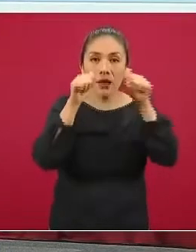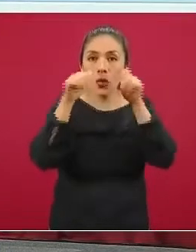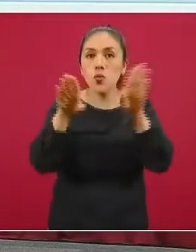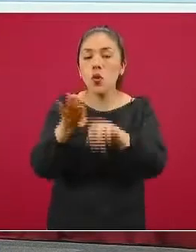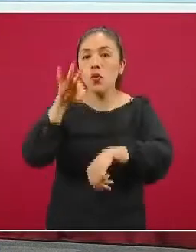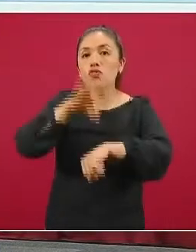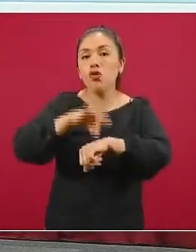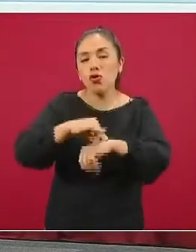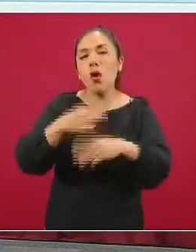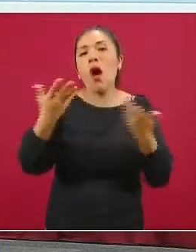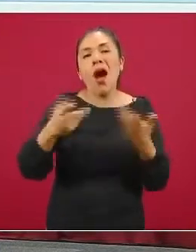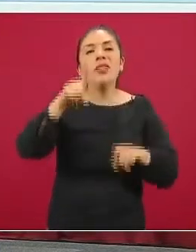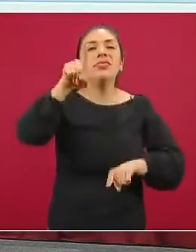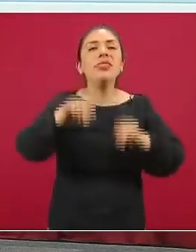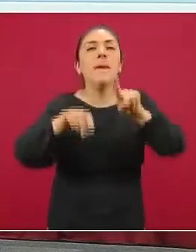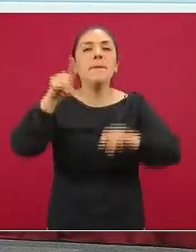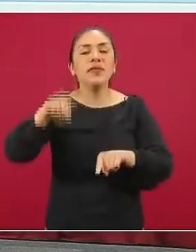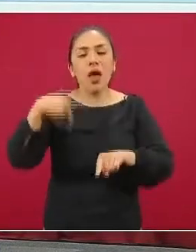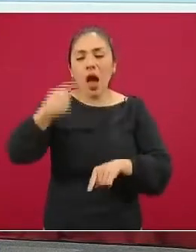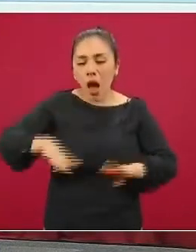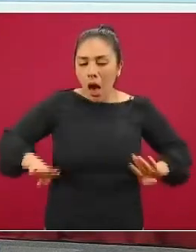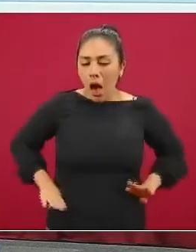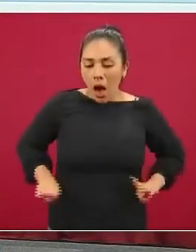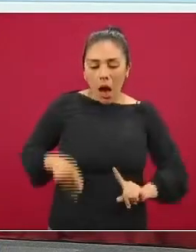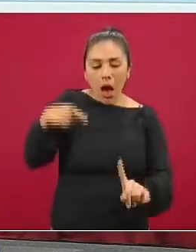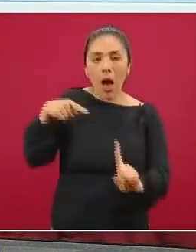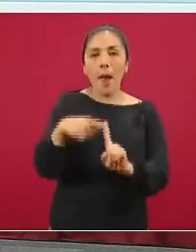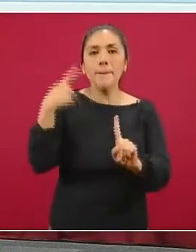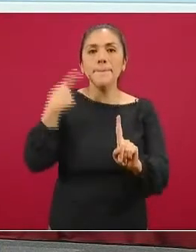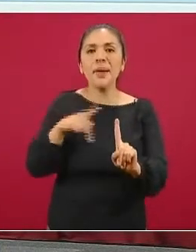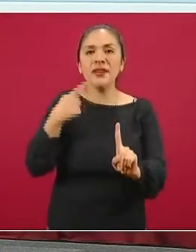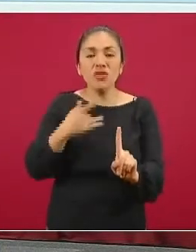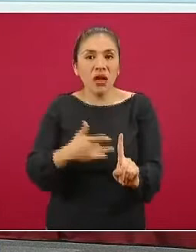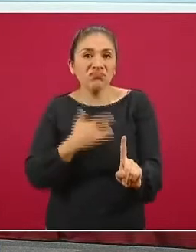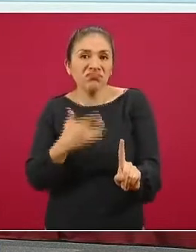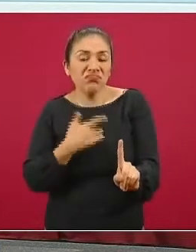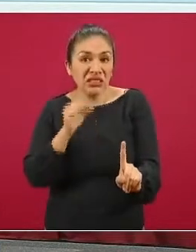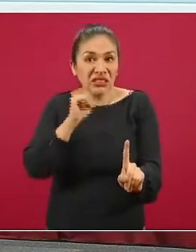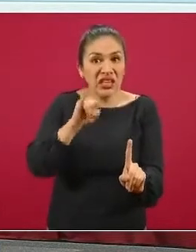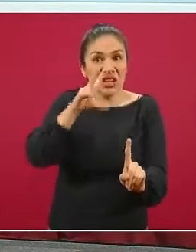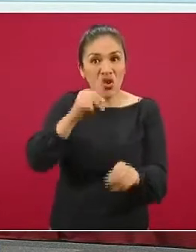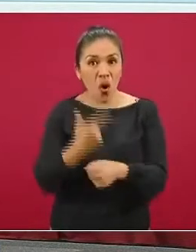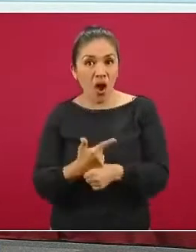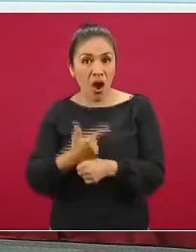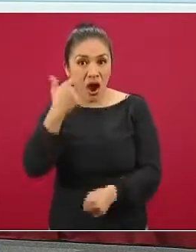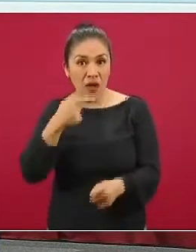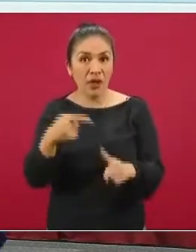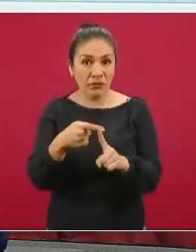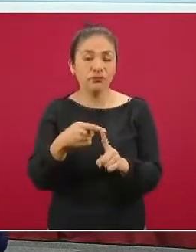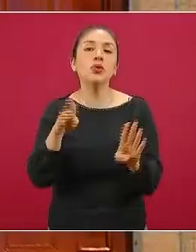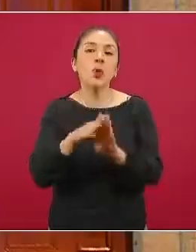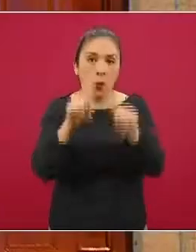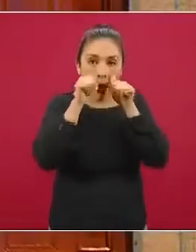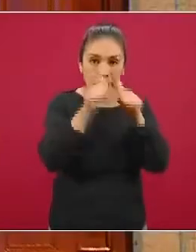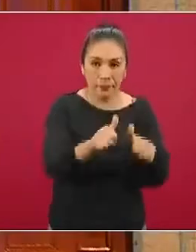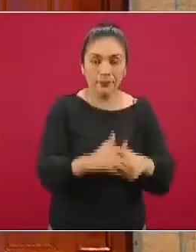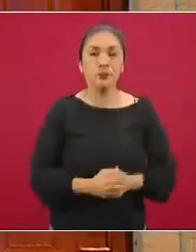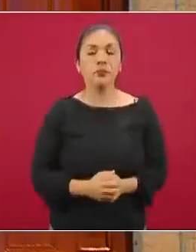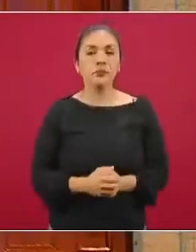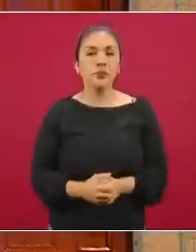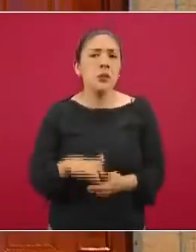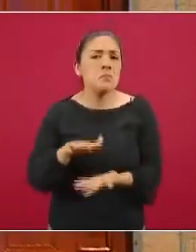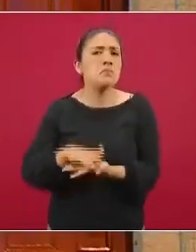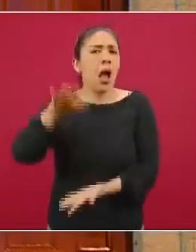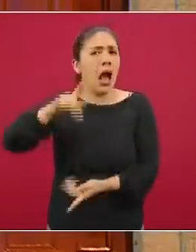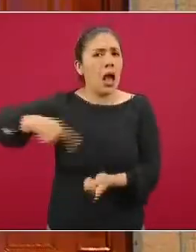dependiendo lógicamente de las manifestaciones clínicas y el estado o no de gravedad que la persona podría tener. Muchas